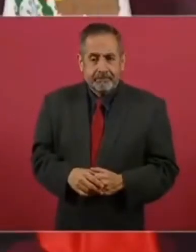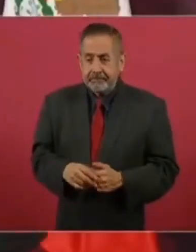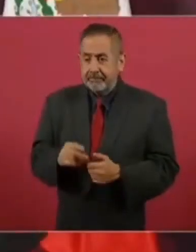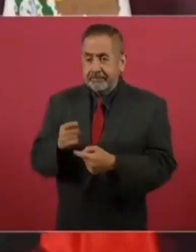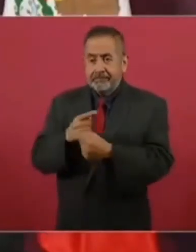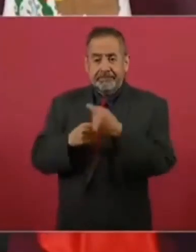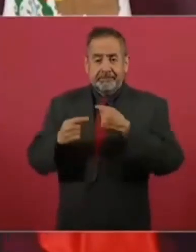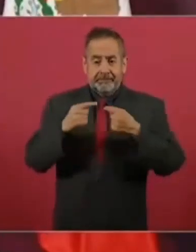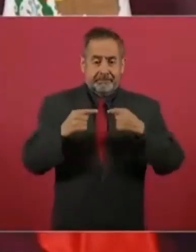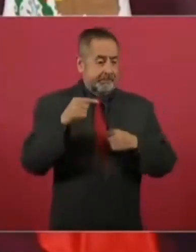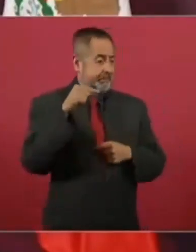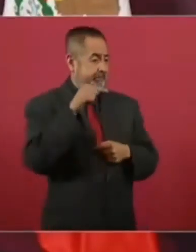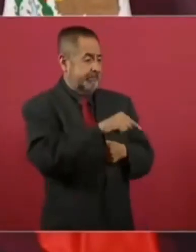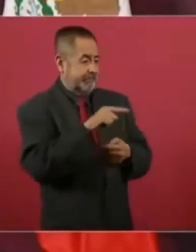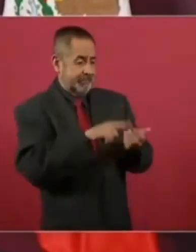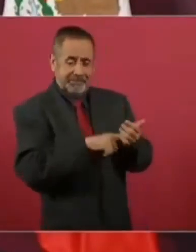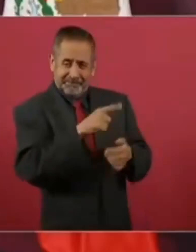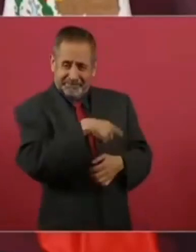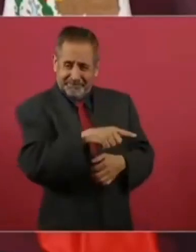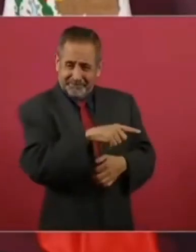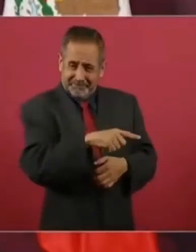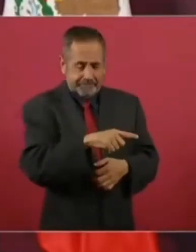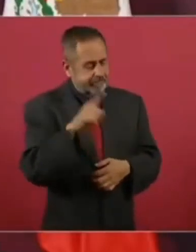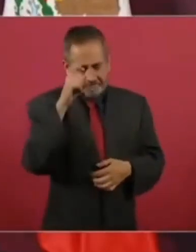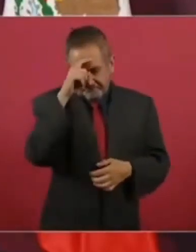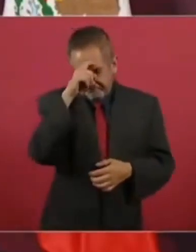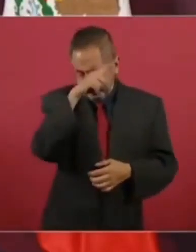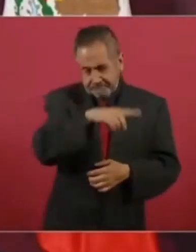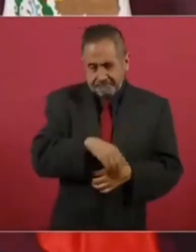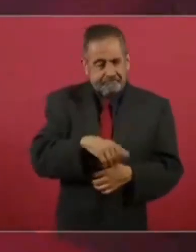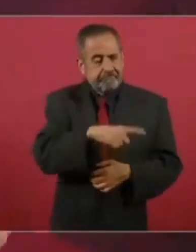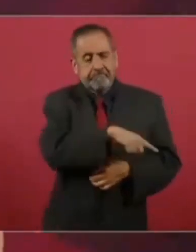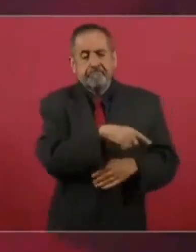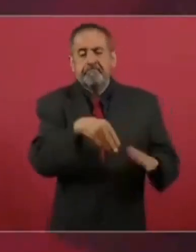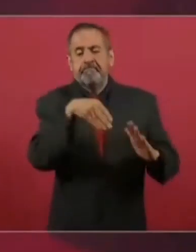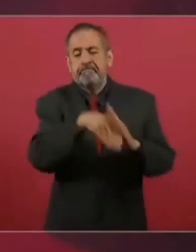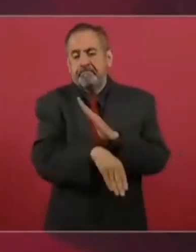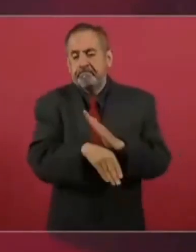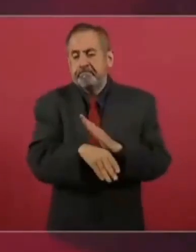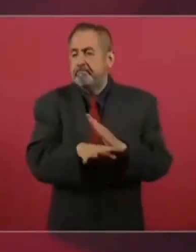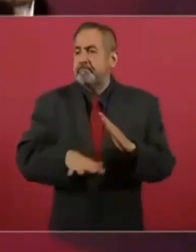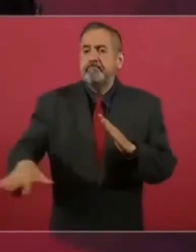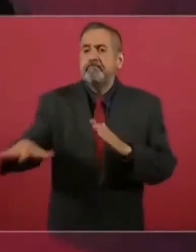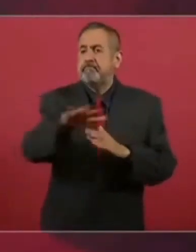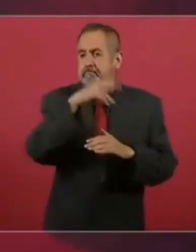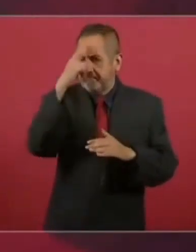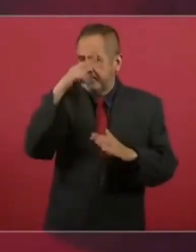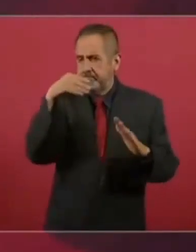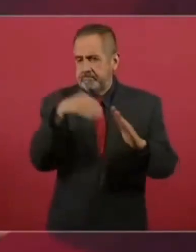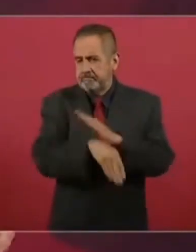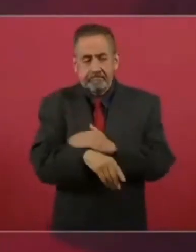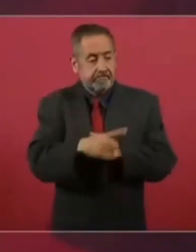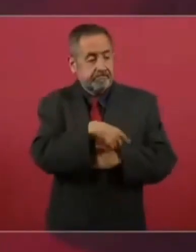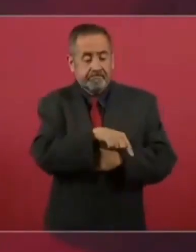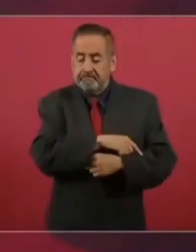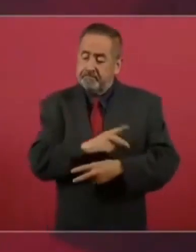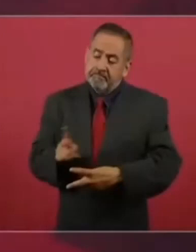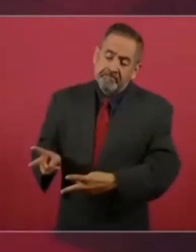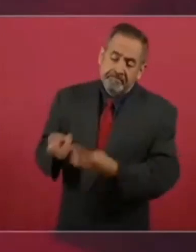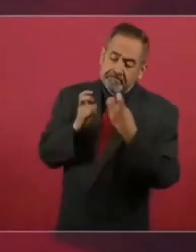regresen los mismos que hundieron al país, que saquearon a México,